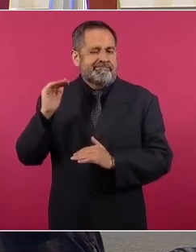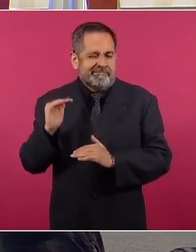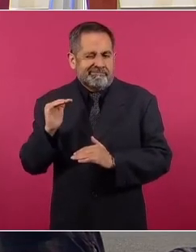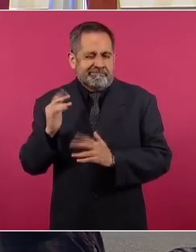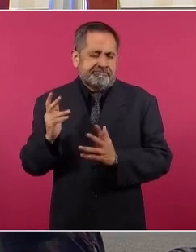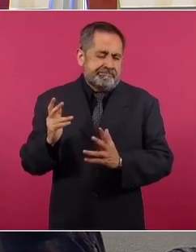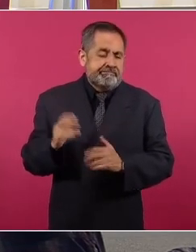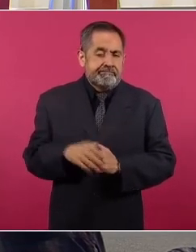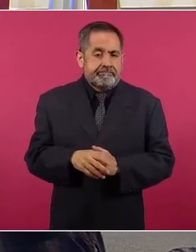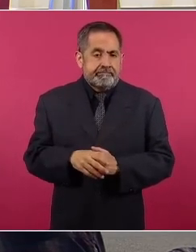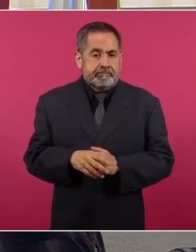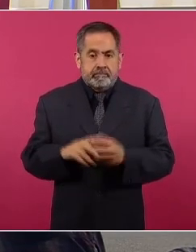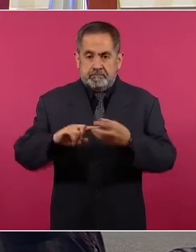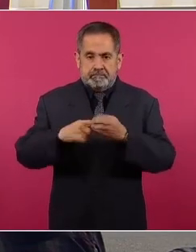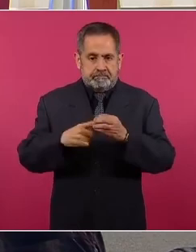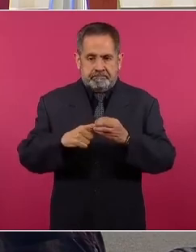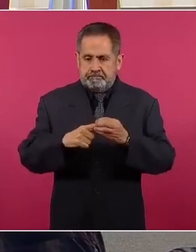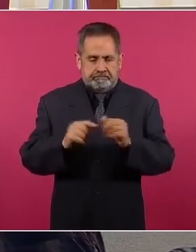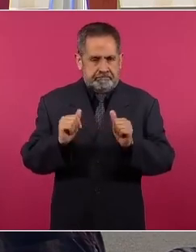El frijol, no.